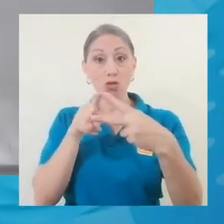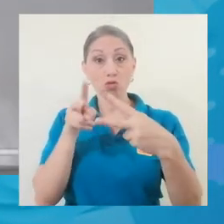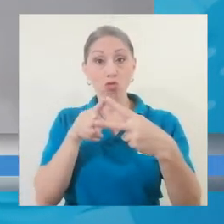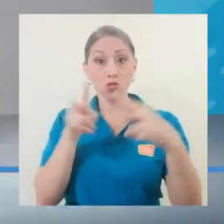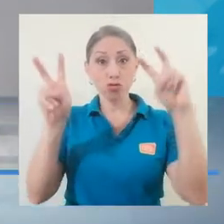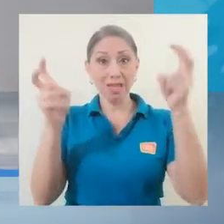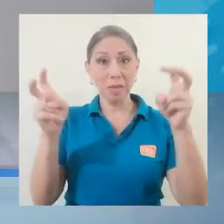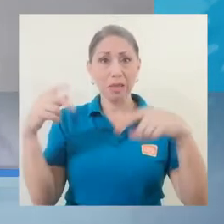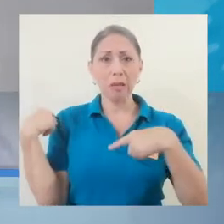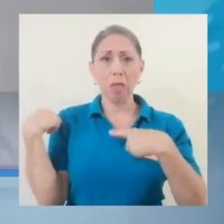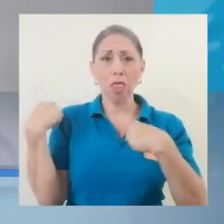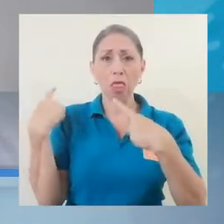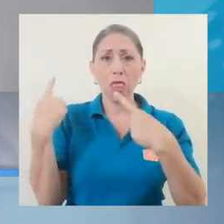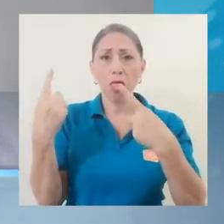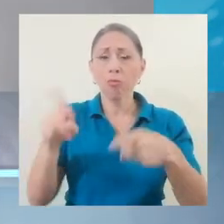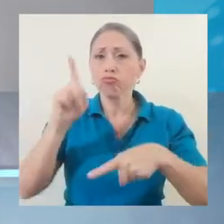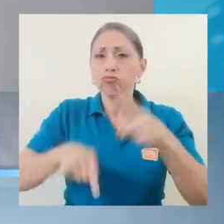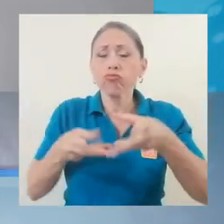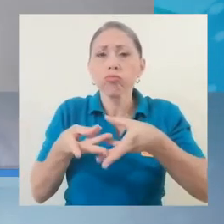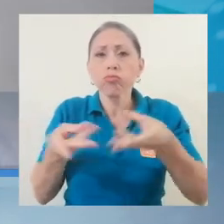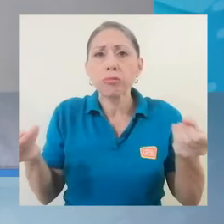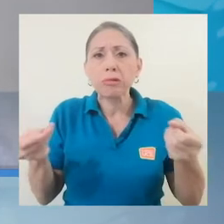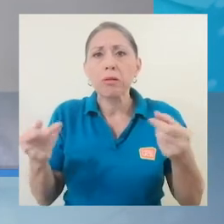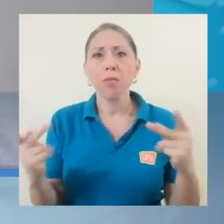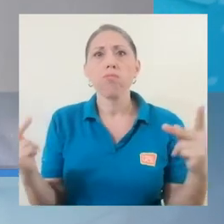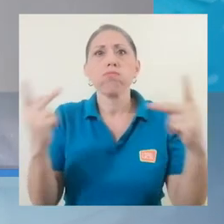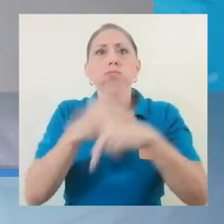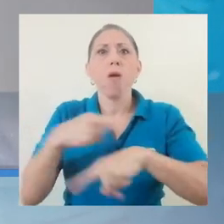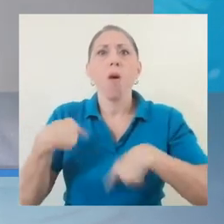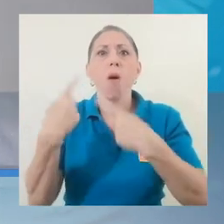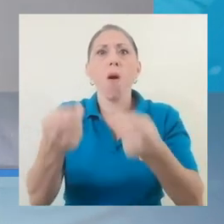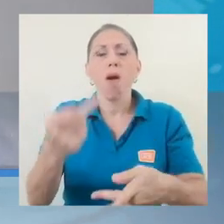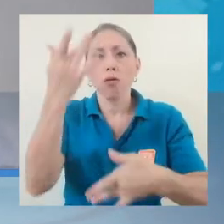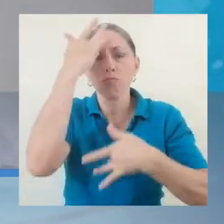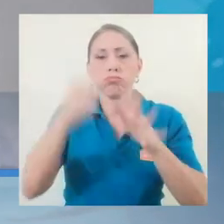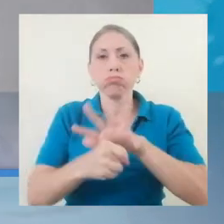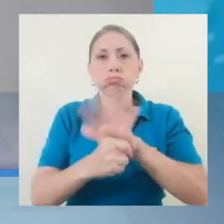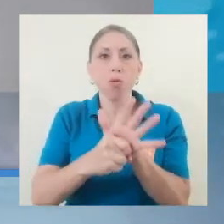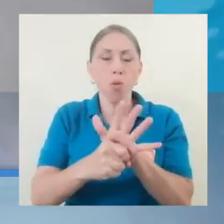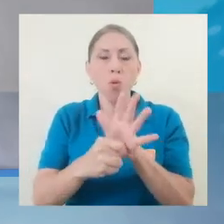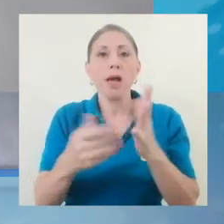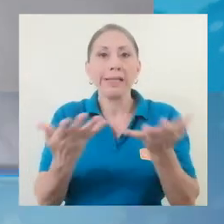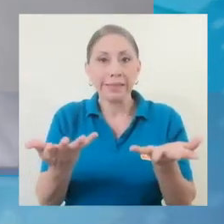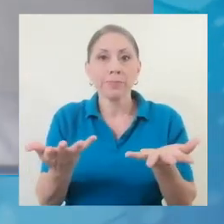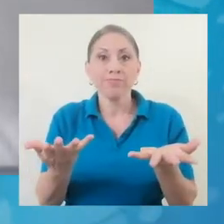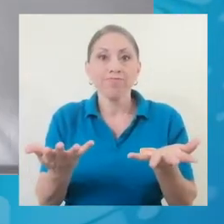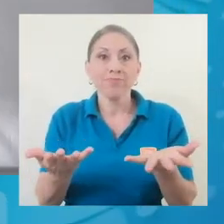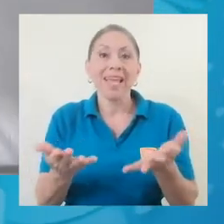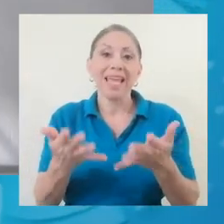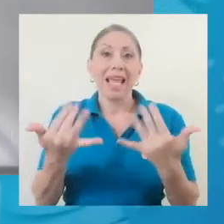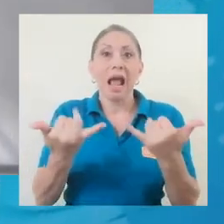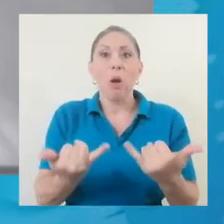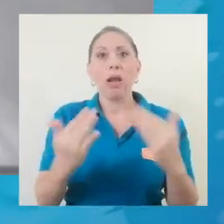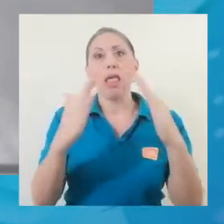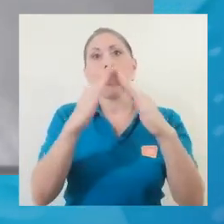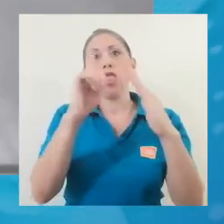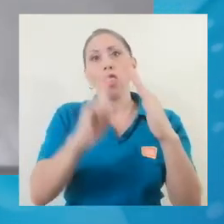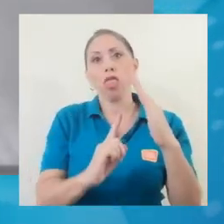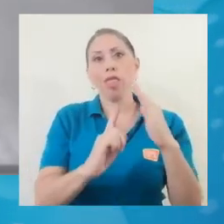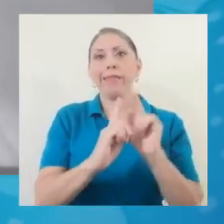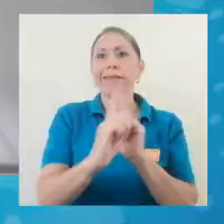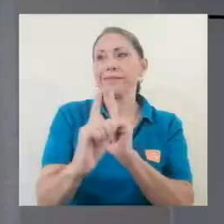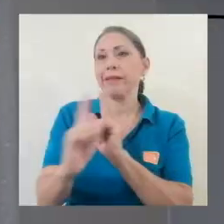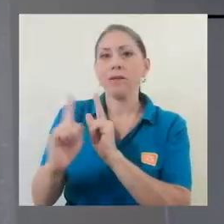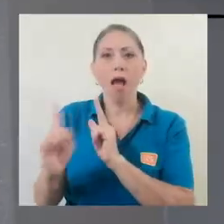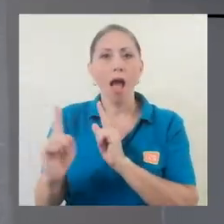larga data y que no se han podido resolver se van a agravar con la situación del coronavirus y de la pandemia y el distanciamiento social que hemos estado